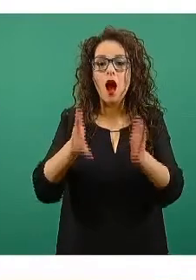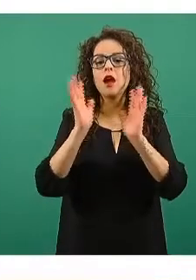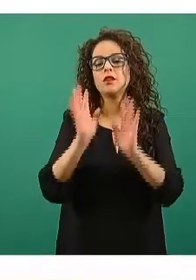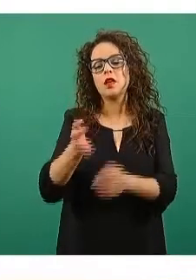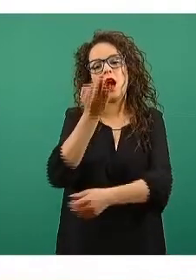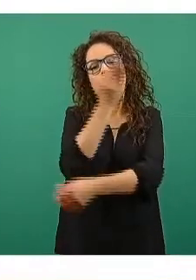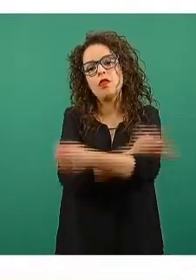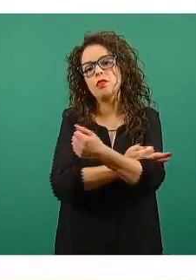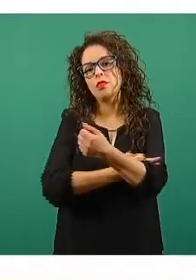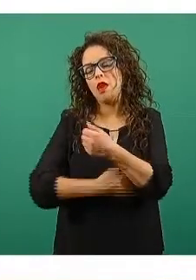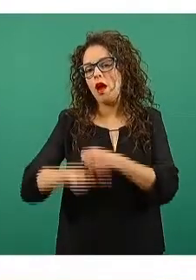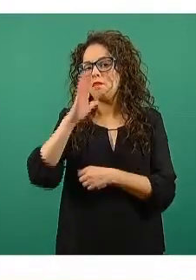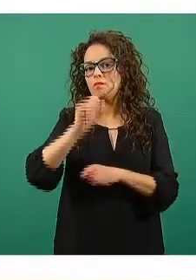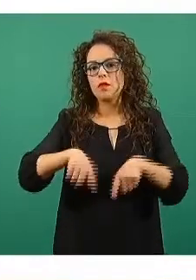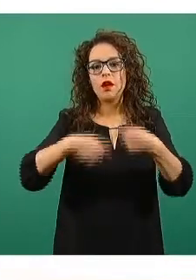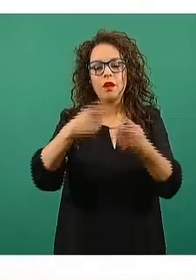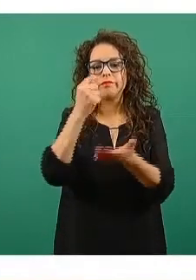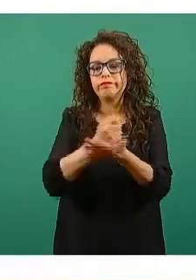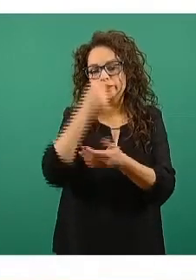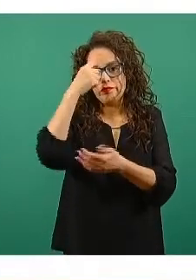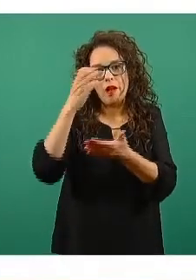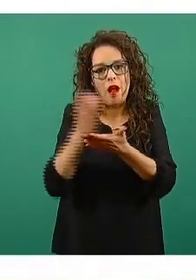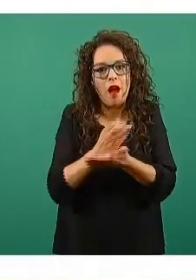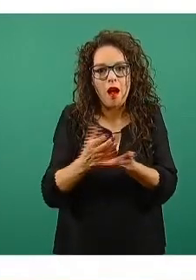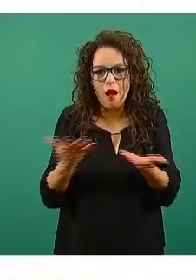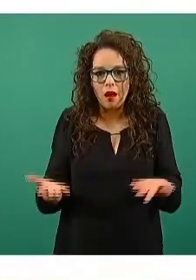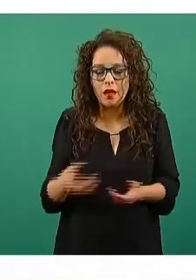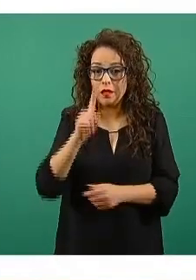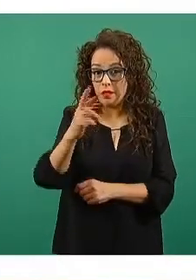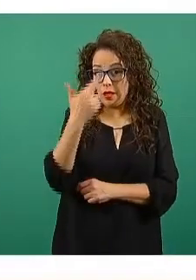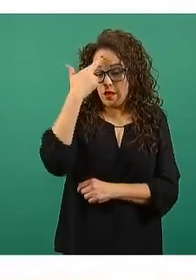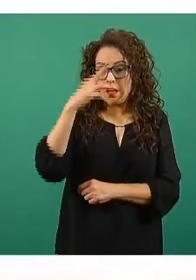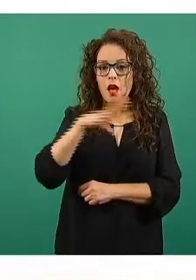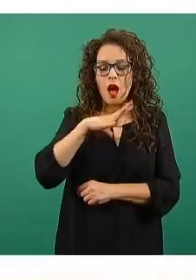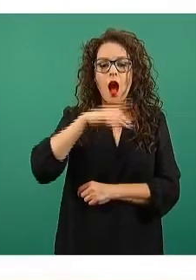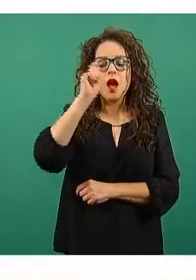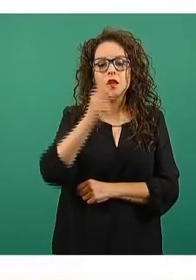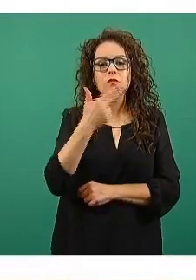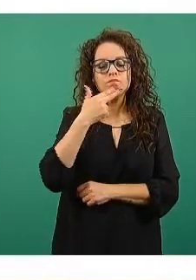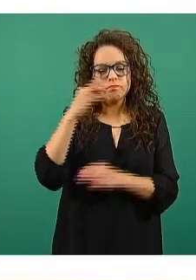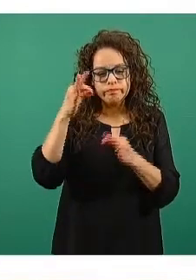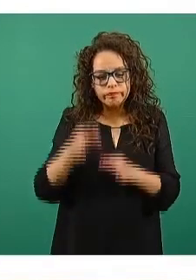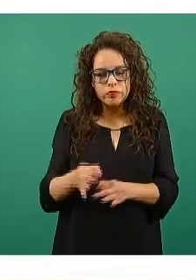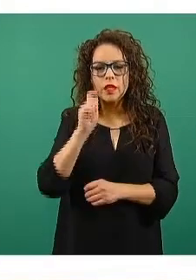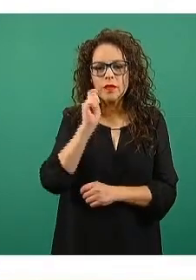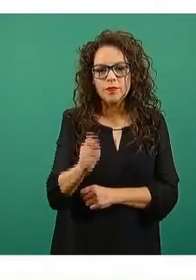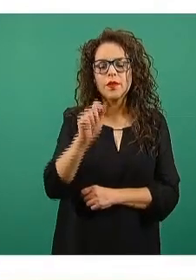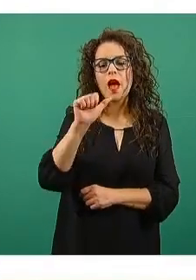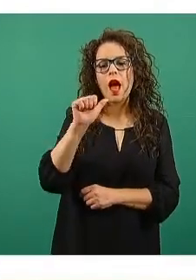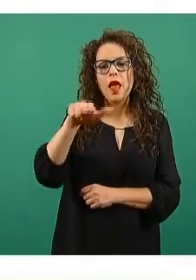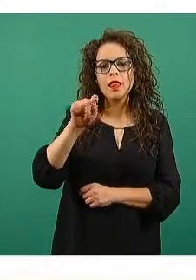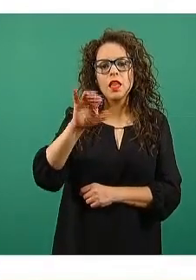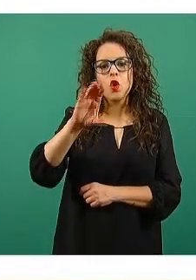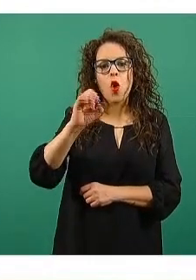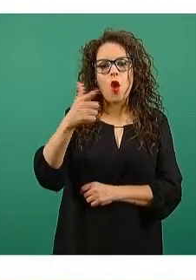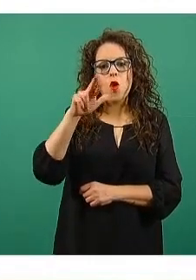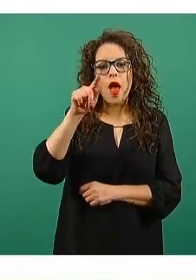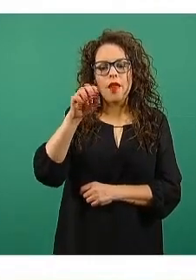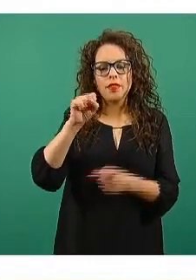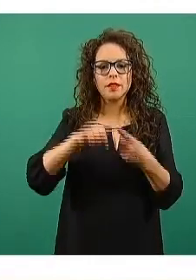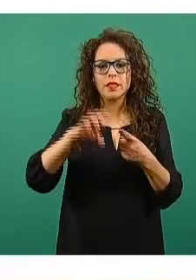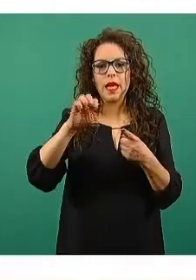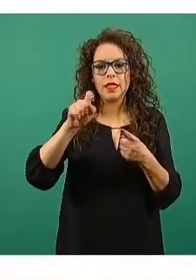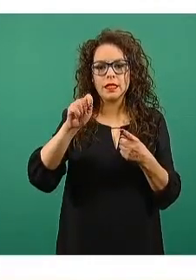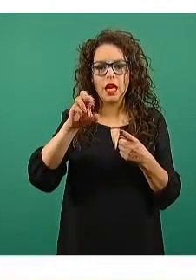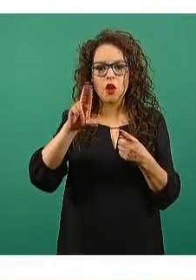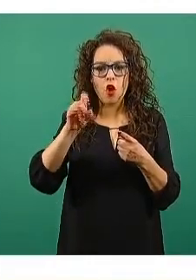existen tratamientos muy efectivos, como es el uso de esteroides o anticoagulantes, además de la oxigenación, que van a